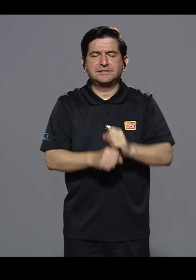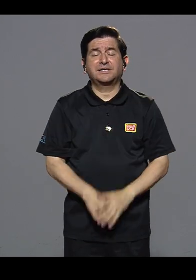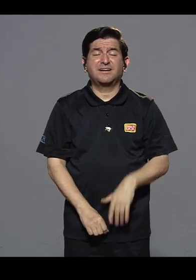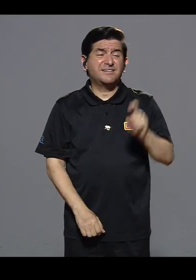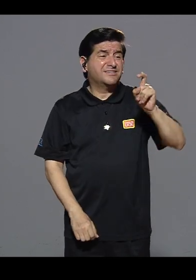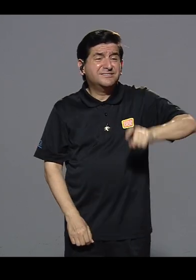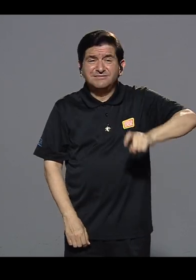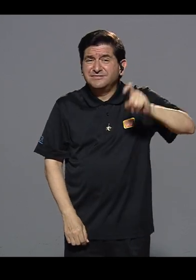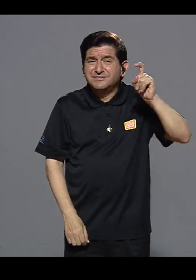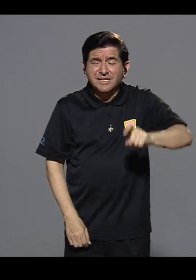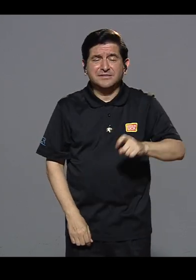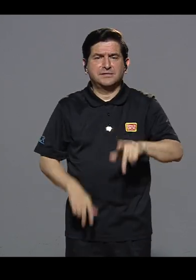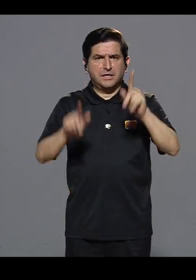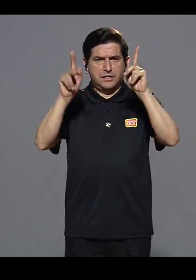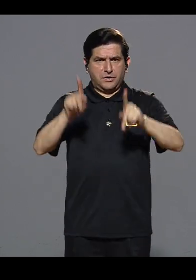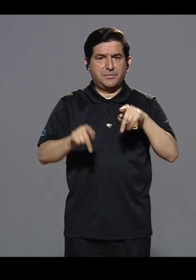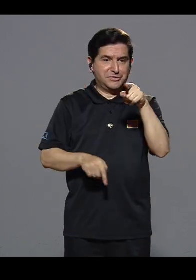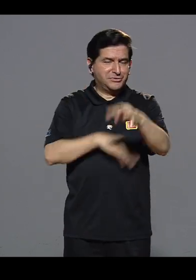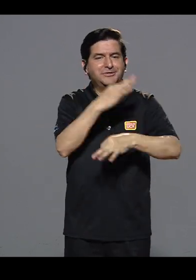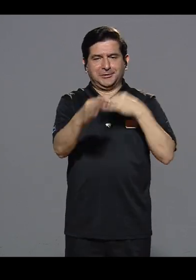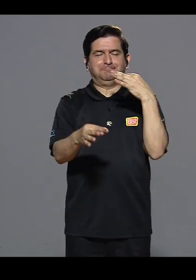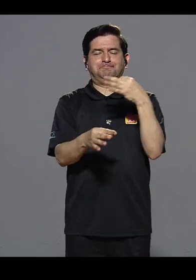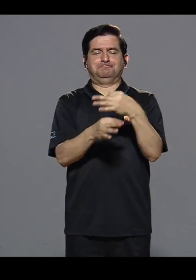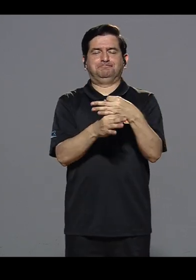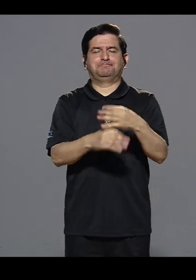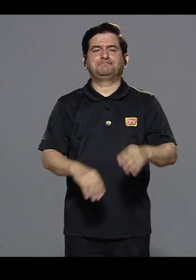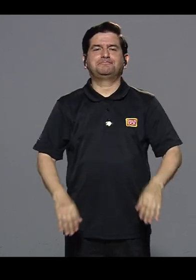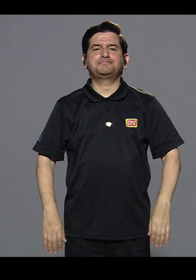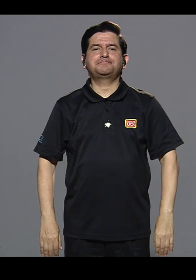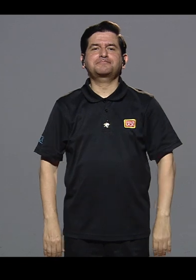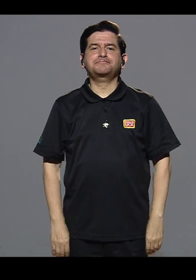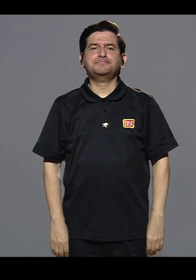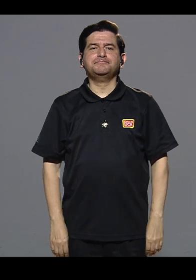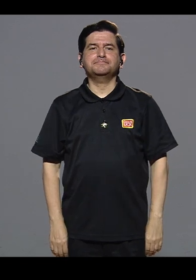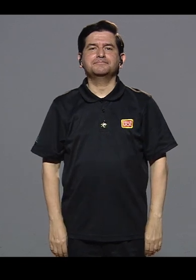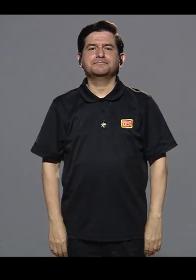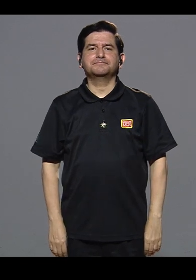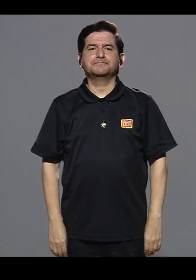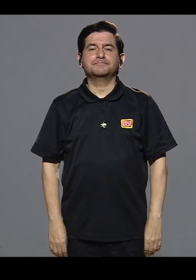realizaran estas actividades. Entonces, urgíamos de una persona como él.